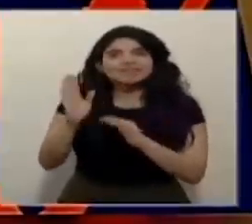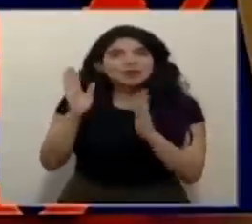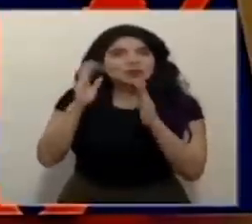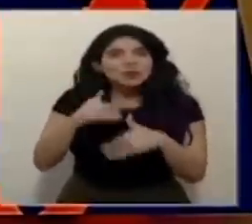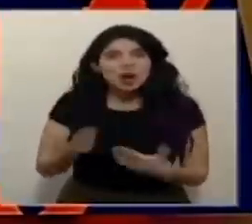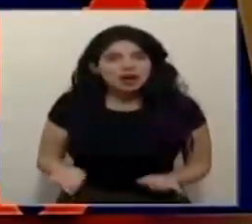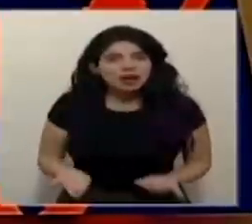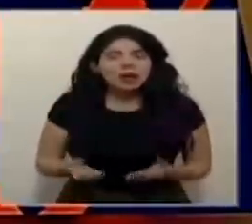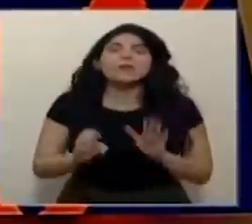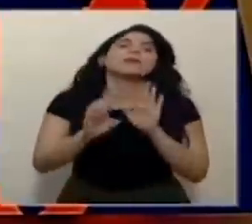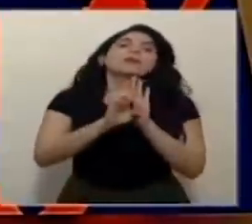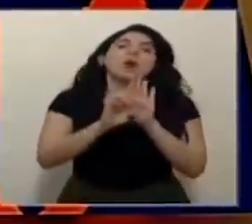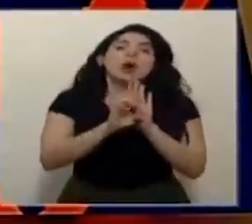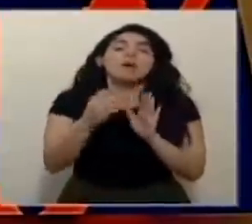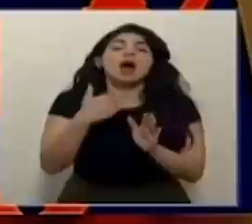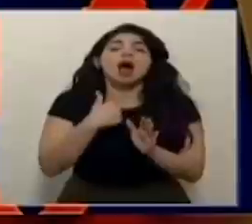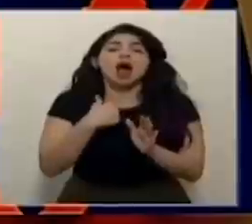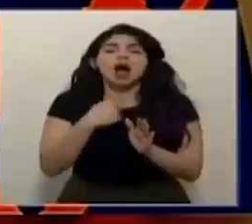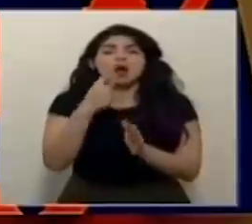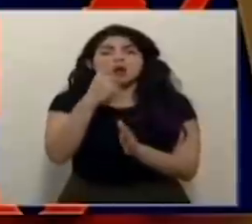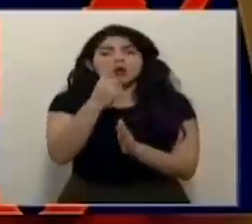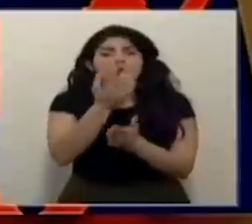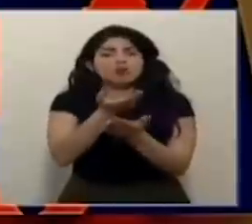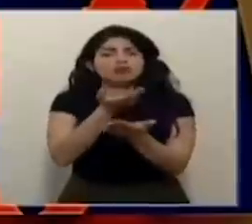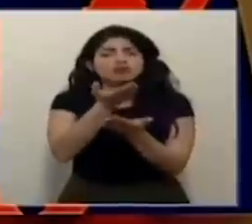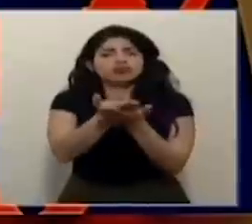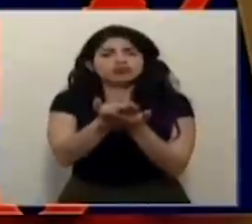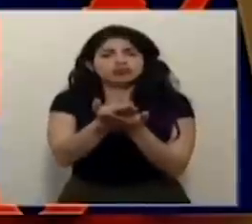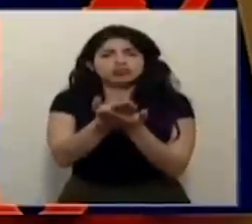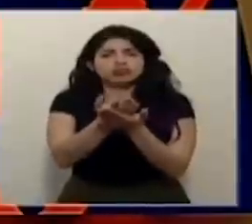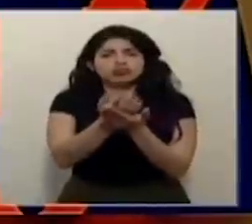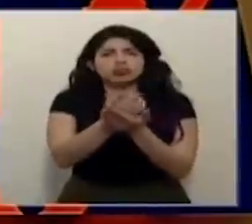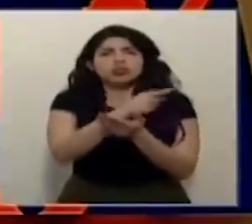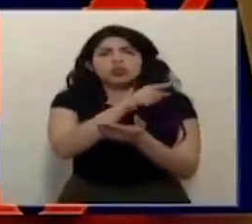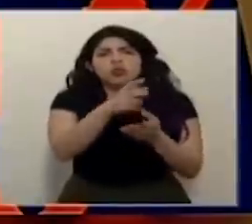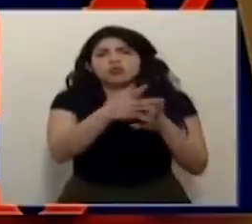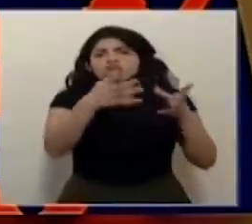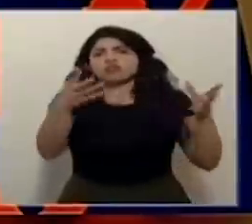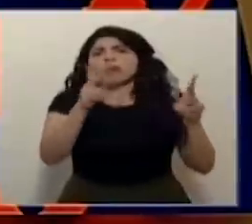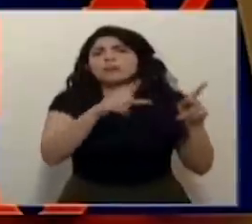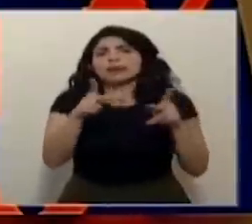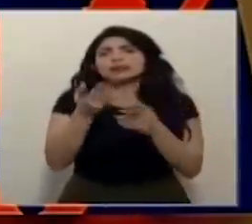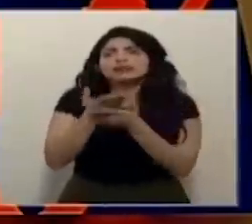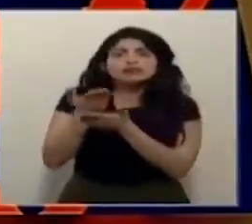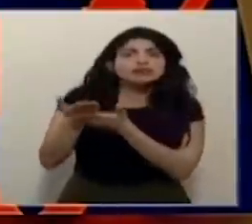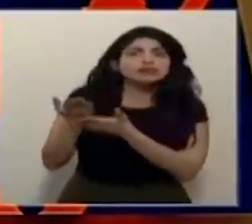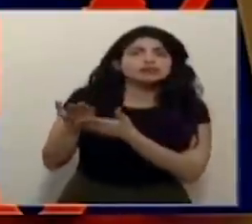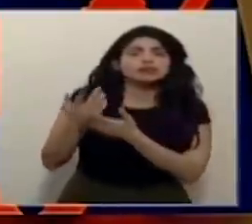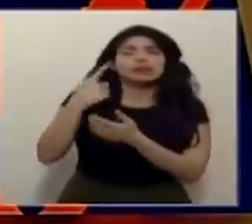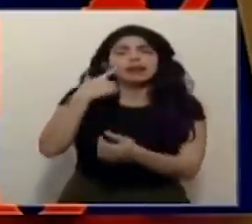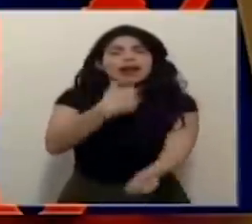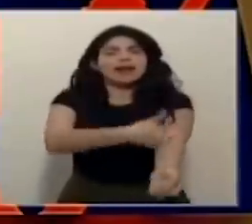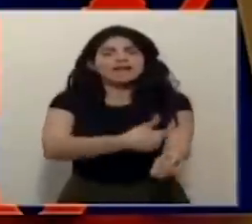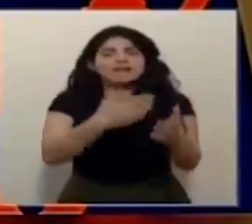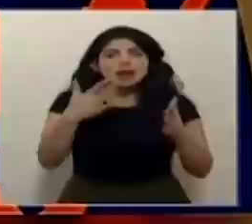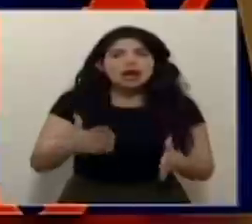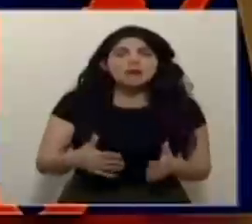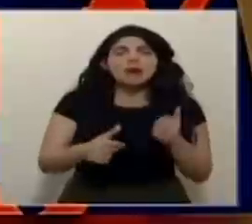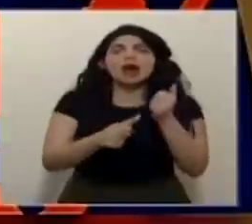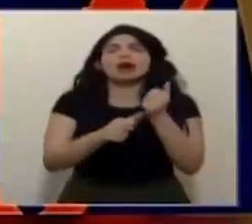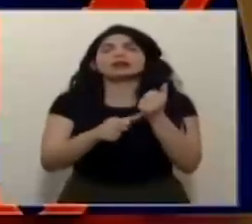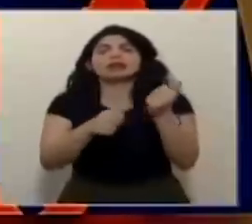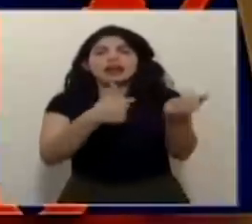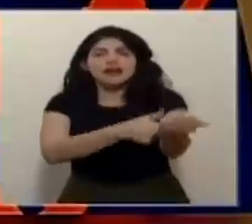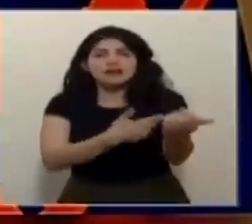ejemplo si tenemos una oferta de un banco de oferentes muy grande en cuanto a enfermería auxiliares de